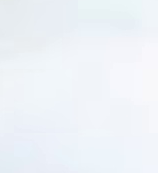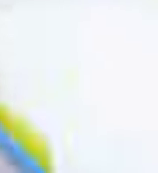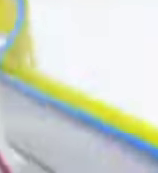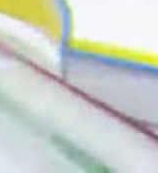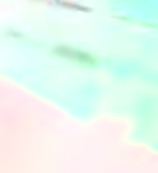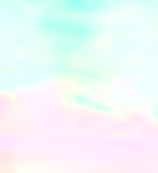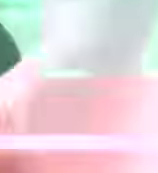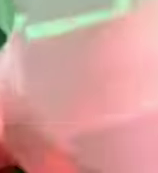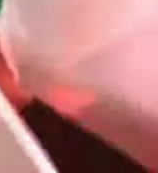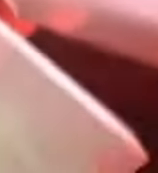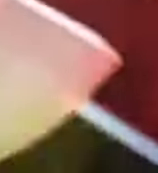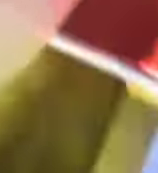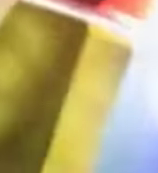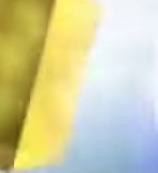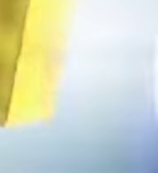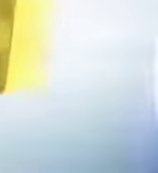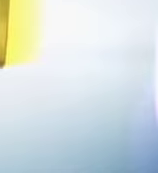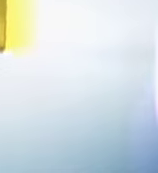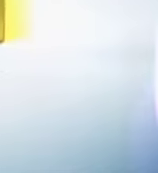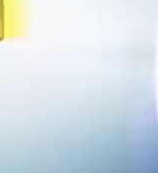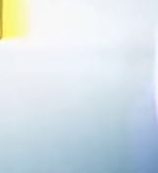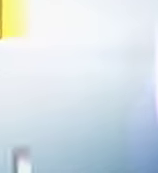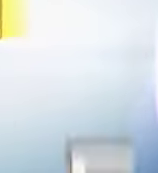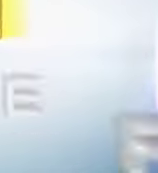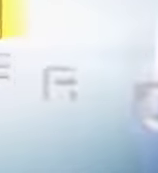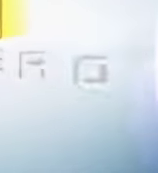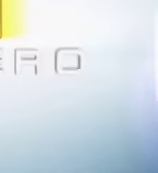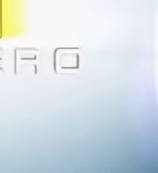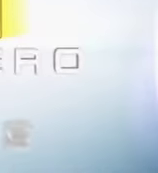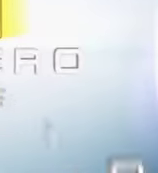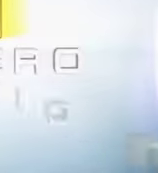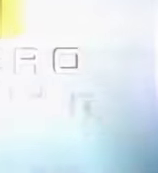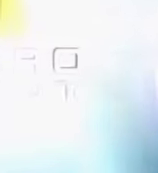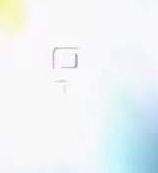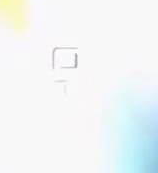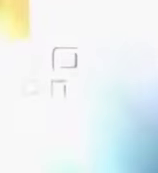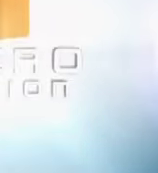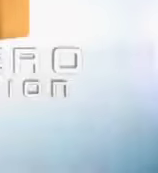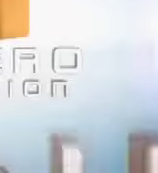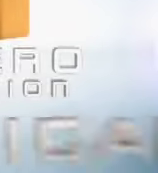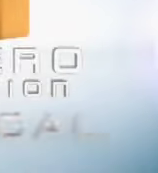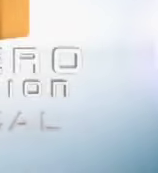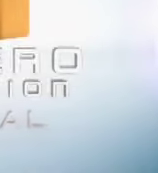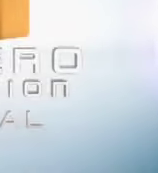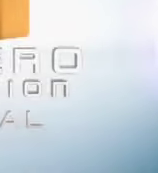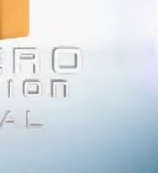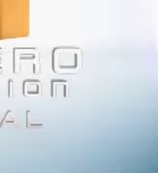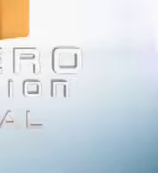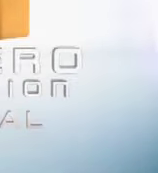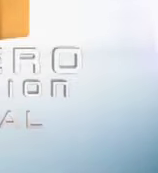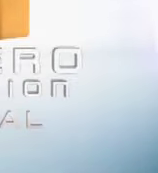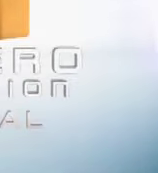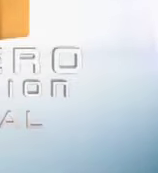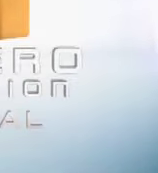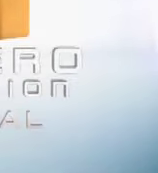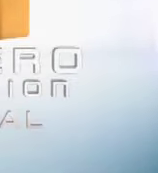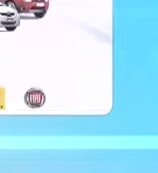Esta es la emisión dominical de Noticiero Guatevisión con Gloria Chang.